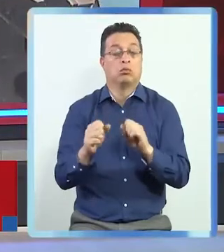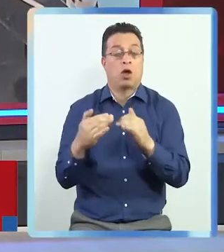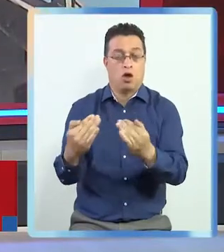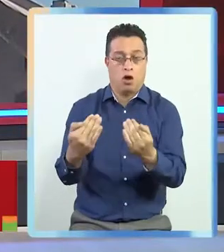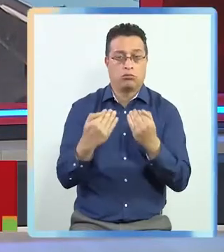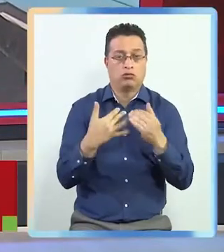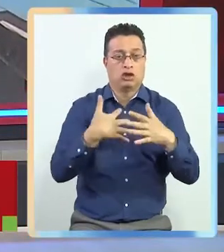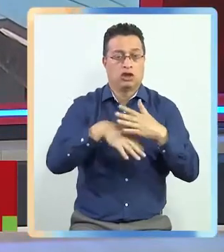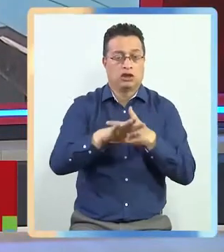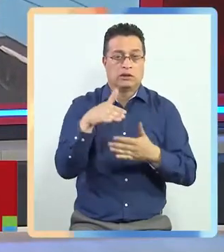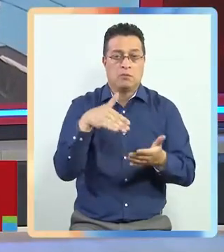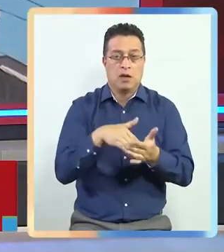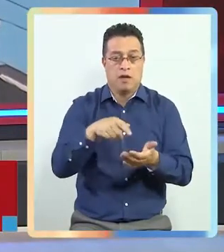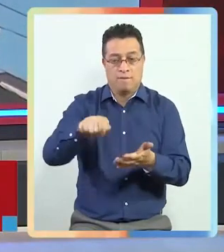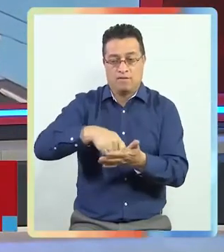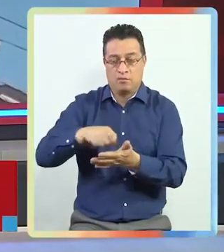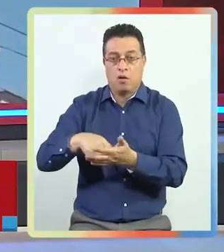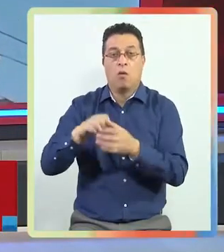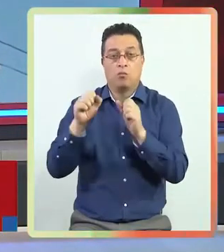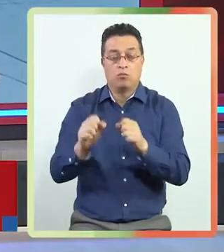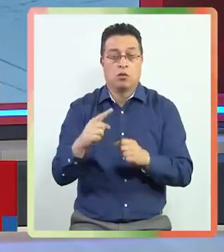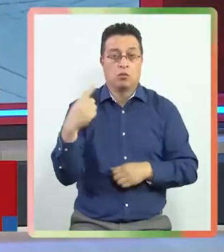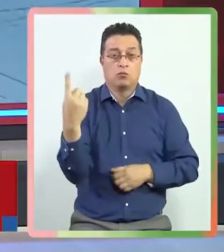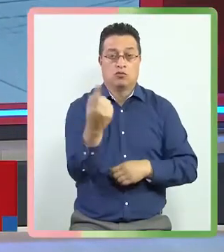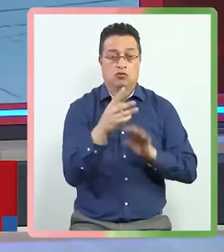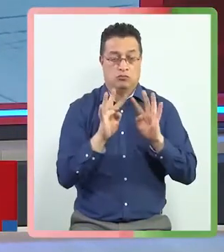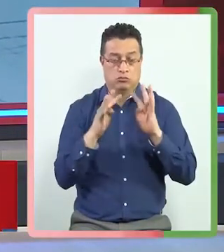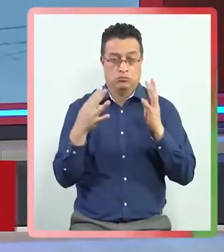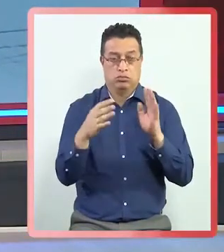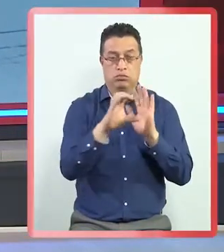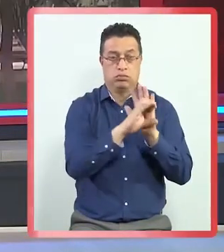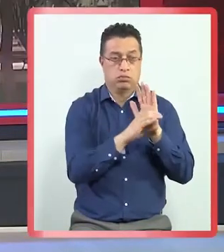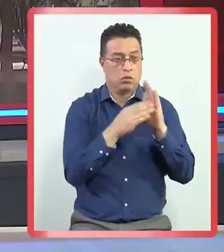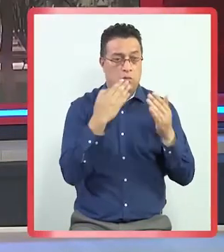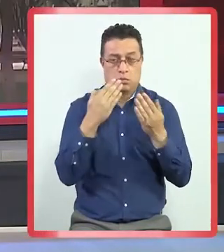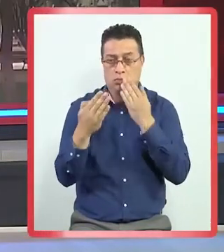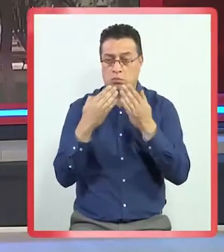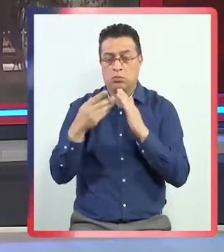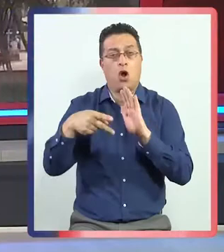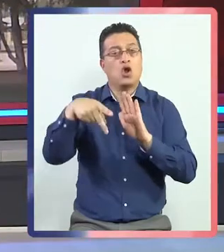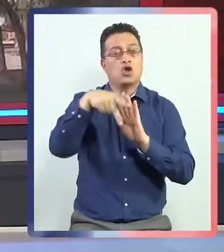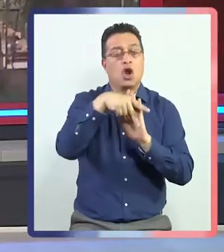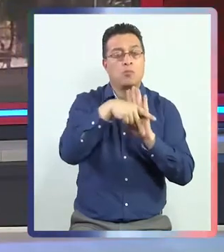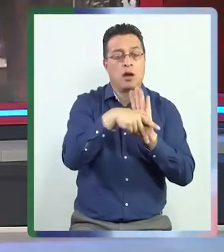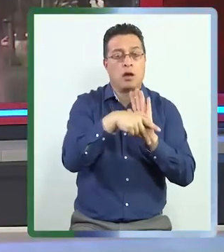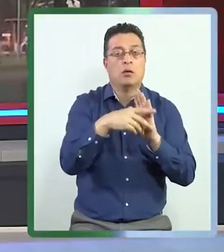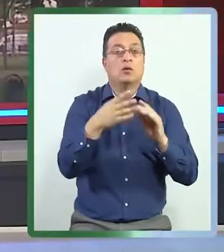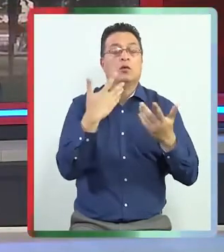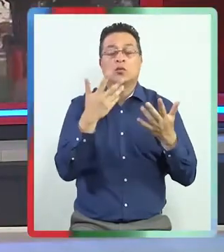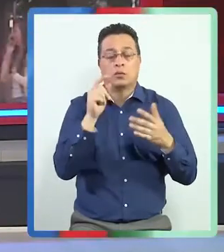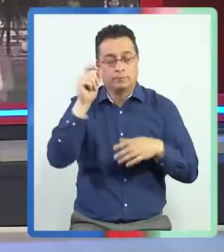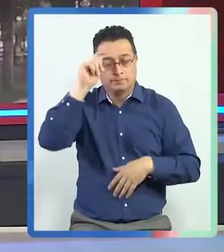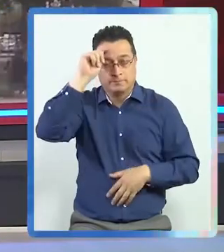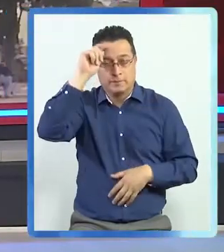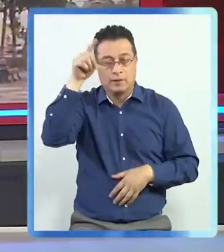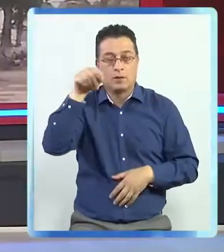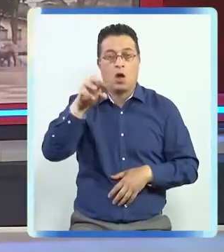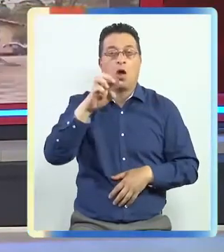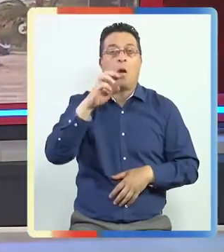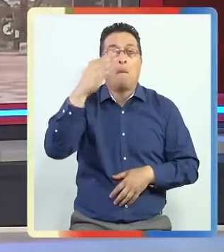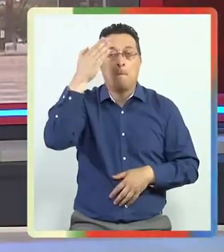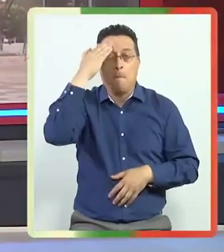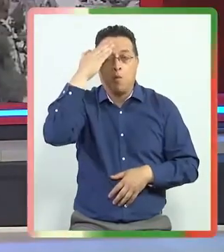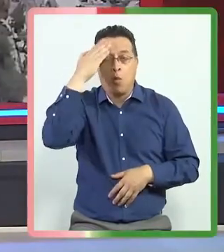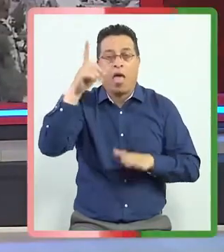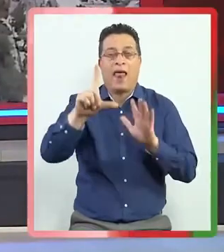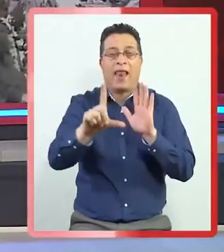porque el apoyo de 15.000 firmas podría llevar a los convencionales a discutir ciertas normas. Es lo que se conoce como iniciativa